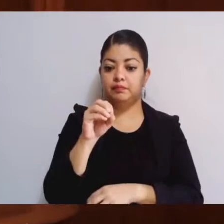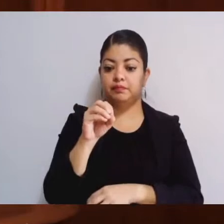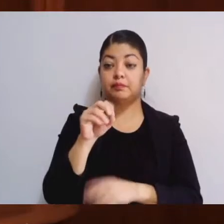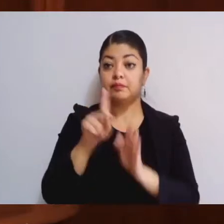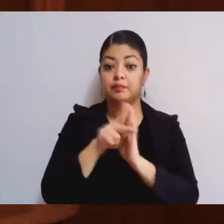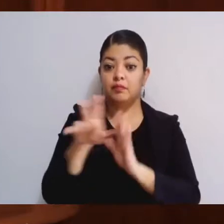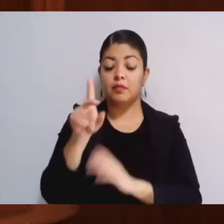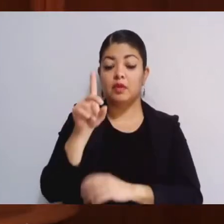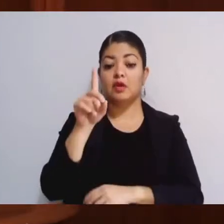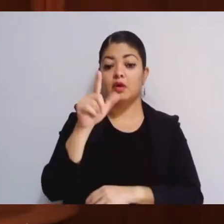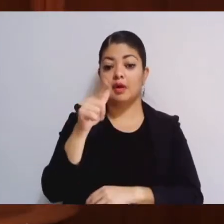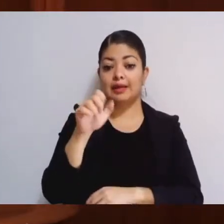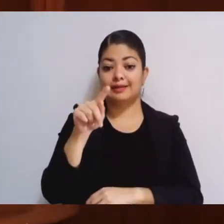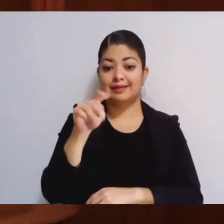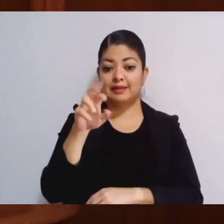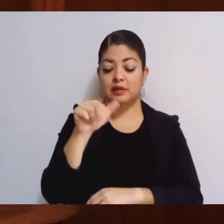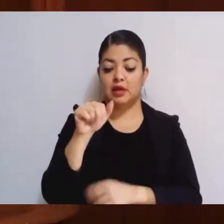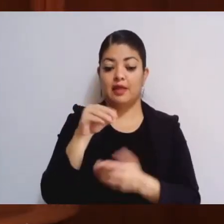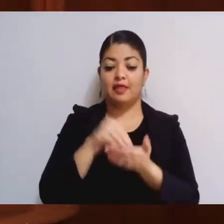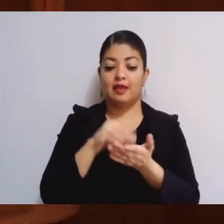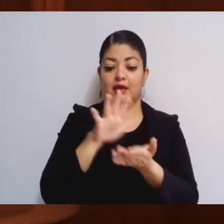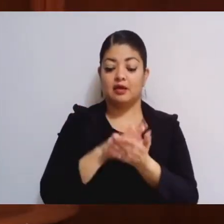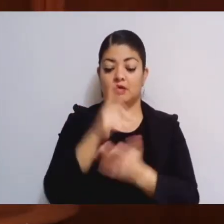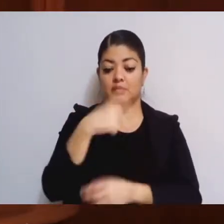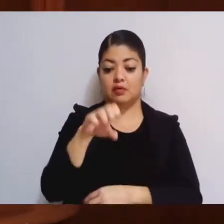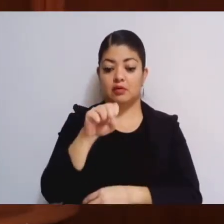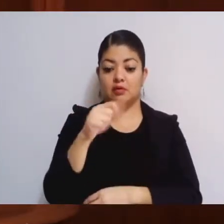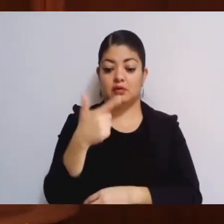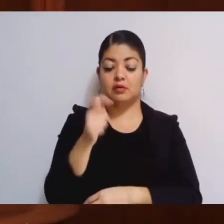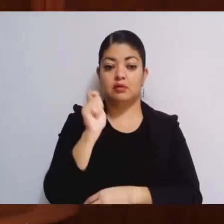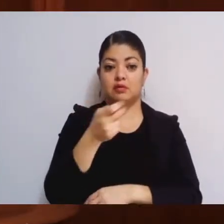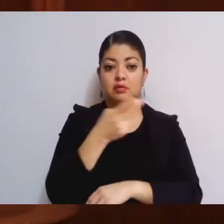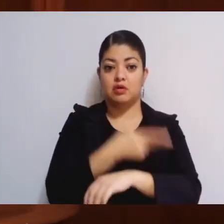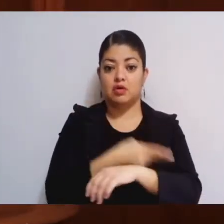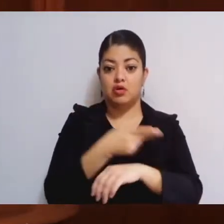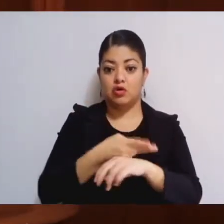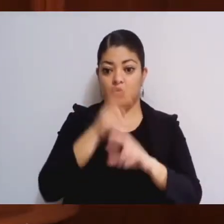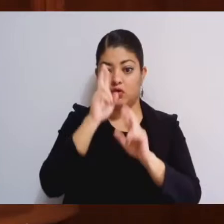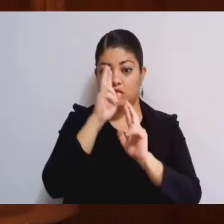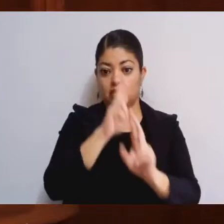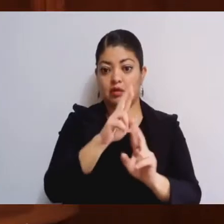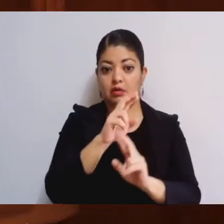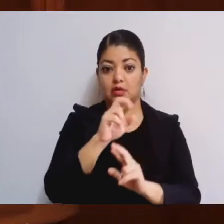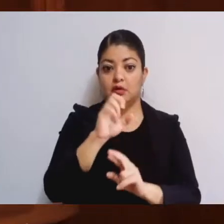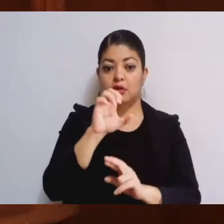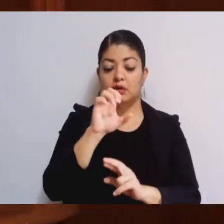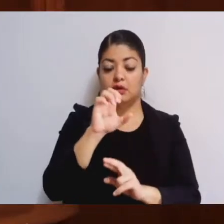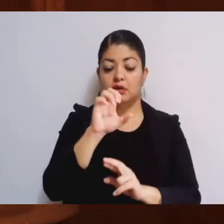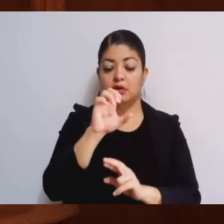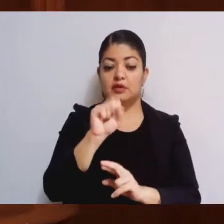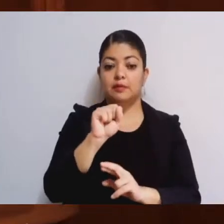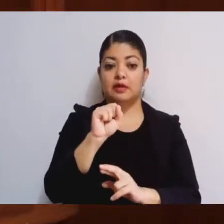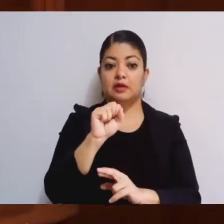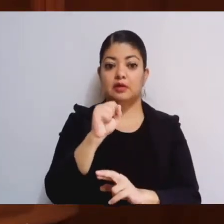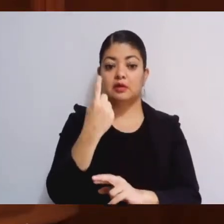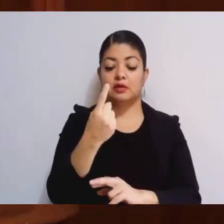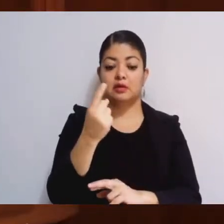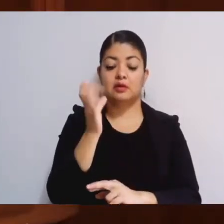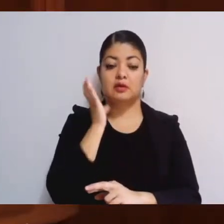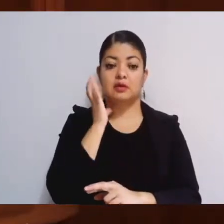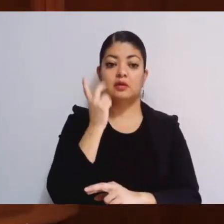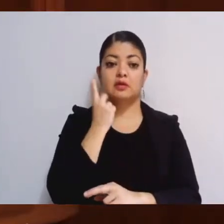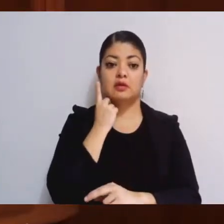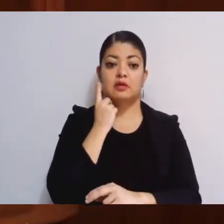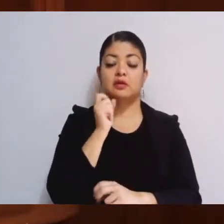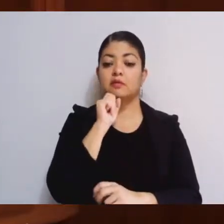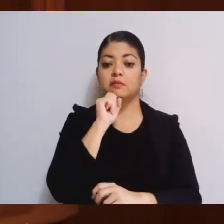Gobierno del decreto número 167 de la honorable sexagésima legislatura del Estado de México por el que se